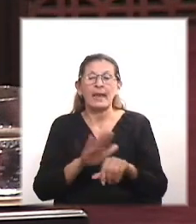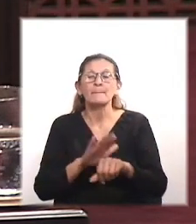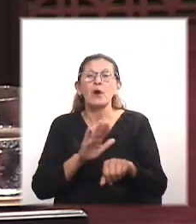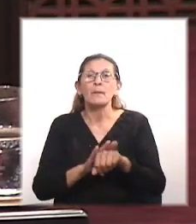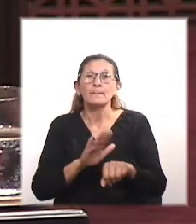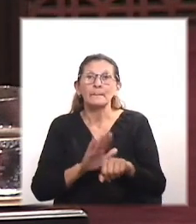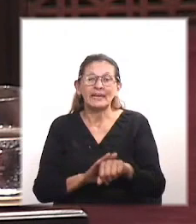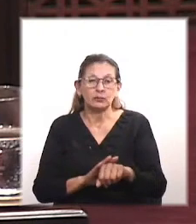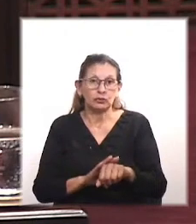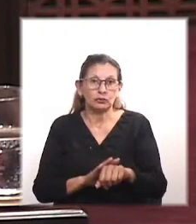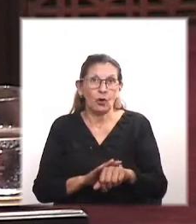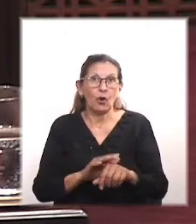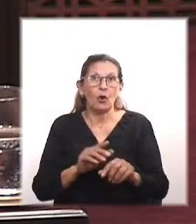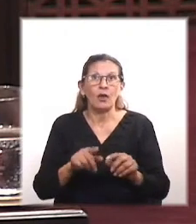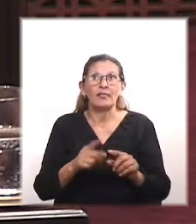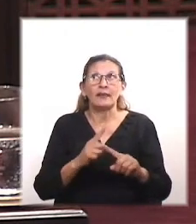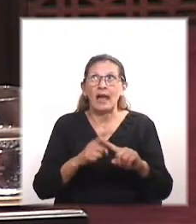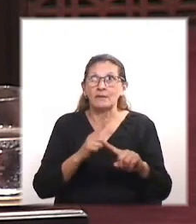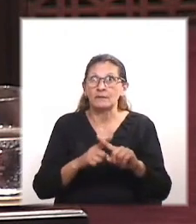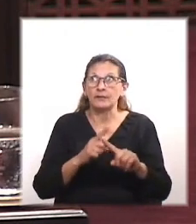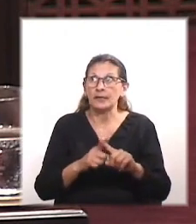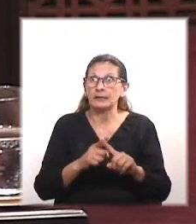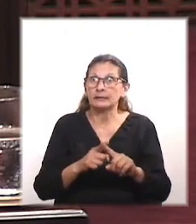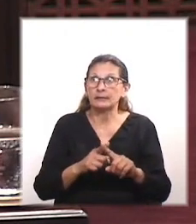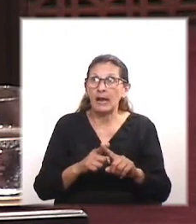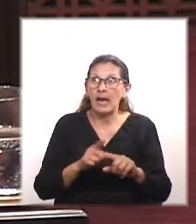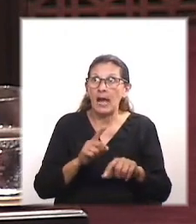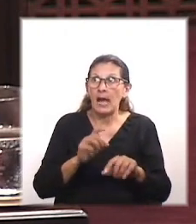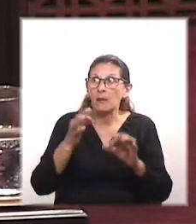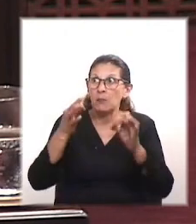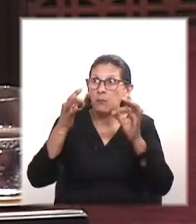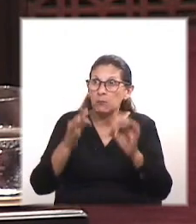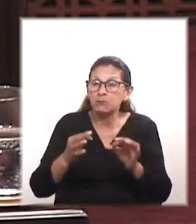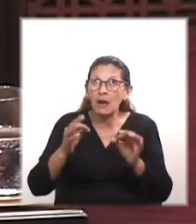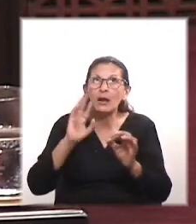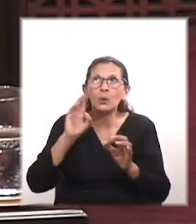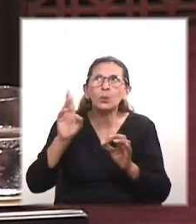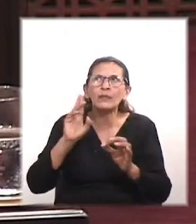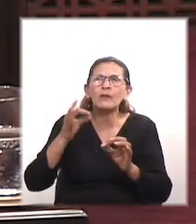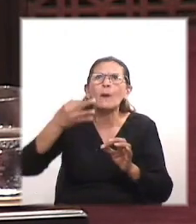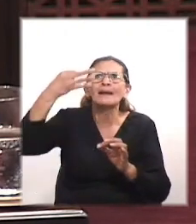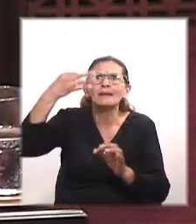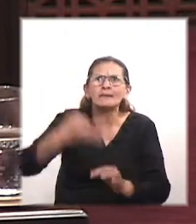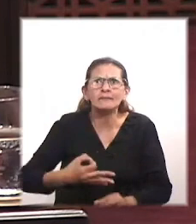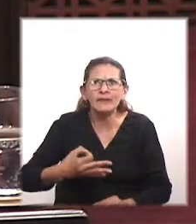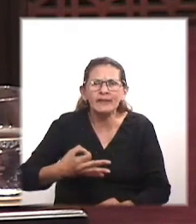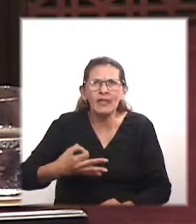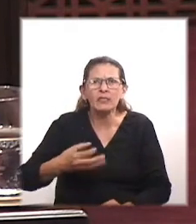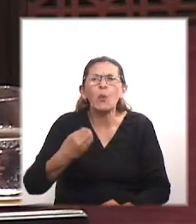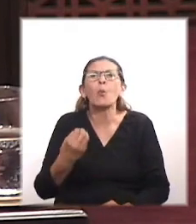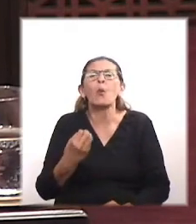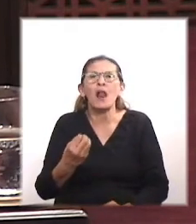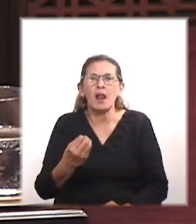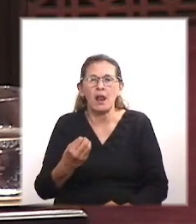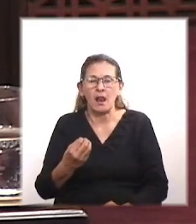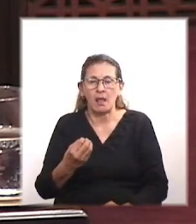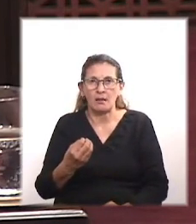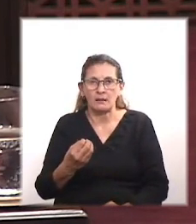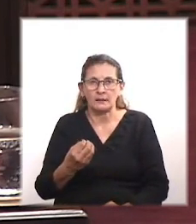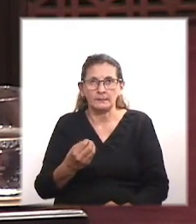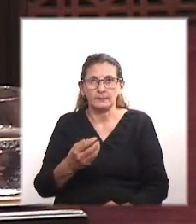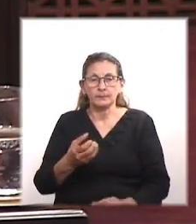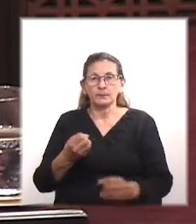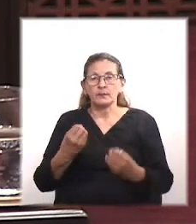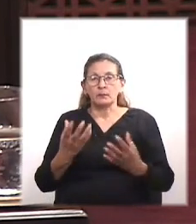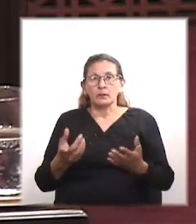momento pico del evento, ¿cuál es el sonido real que hay? ¿Cuál es el pico del decibel que hay?